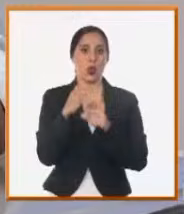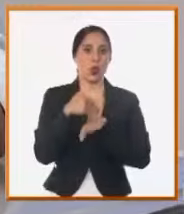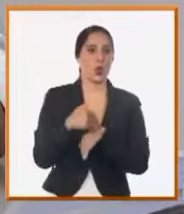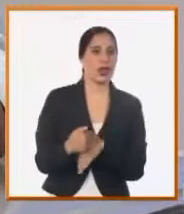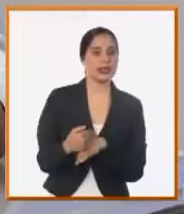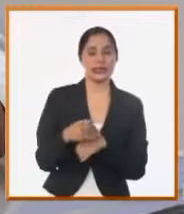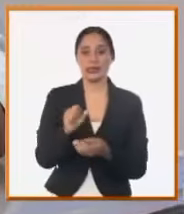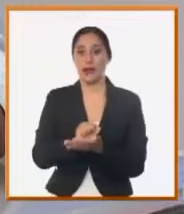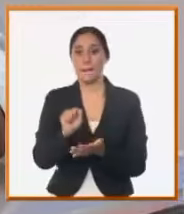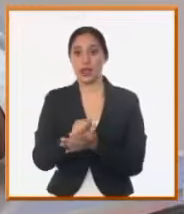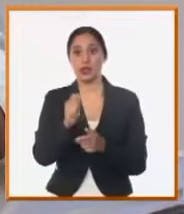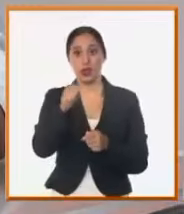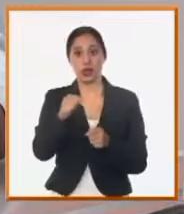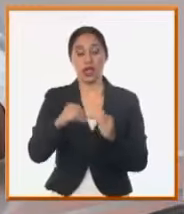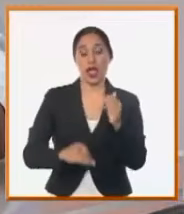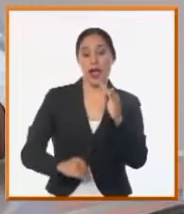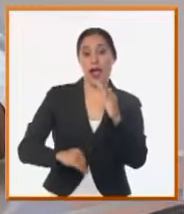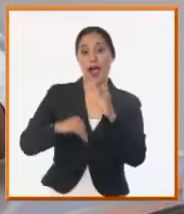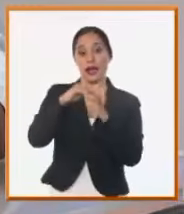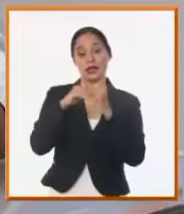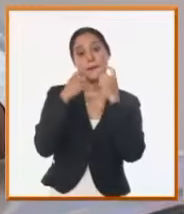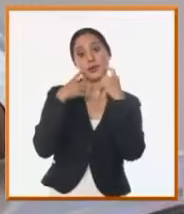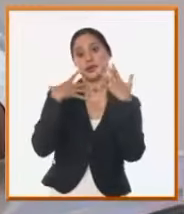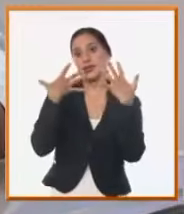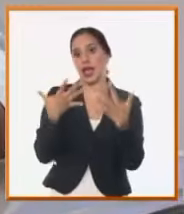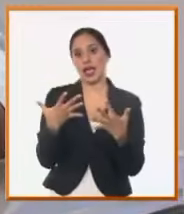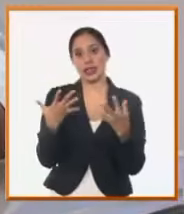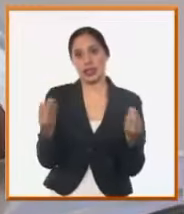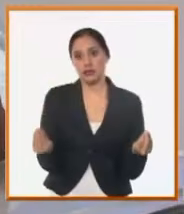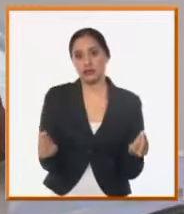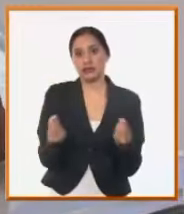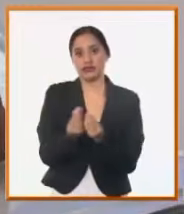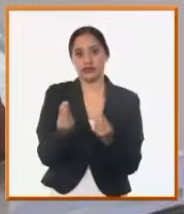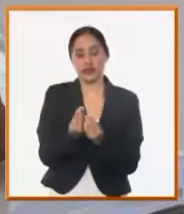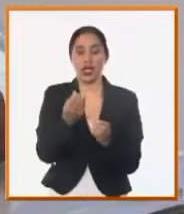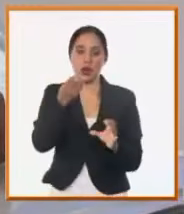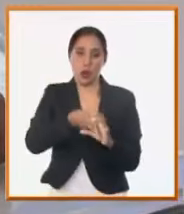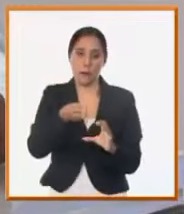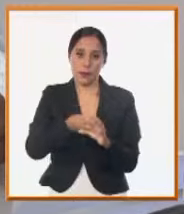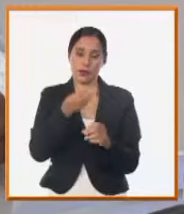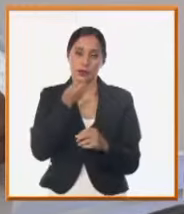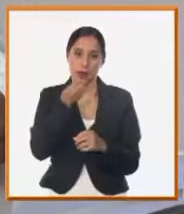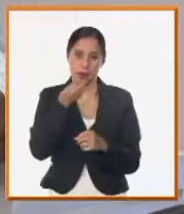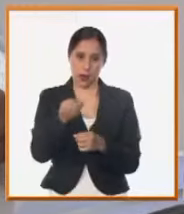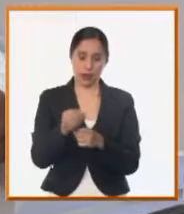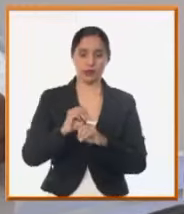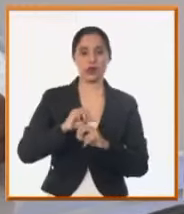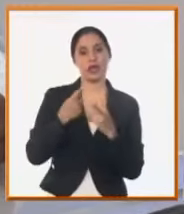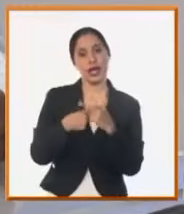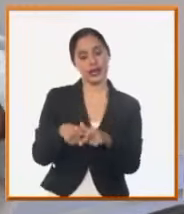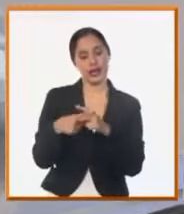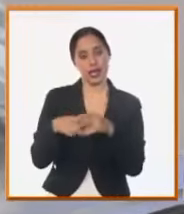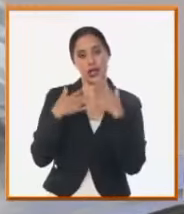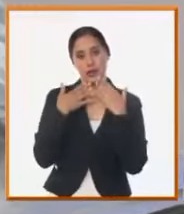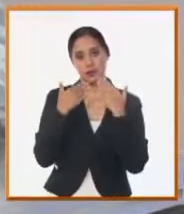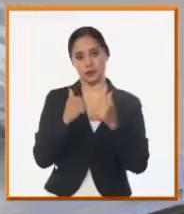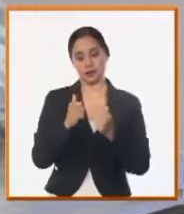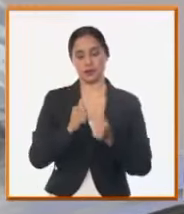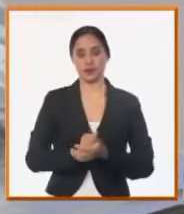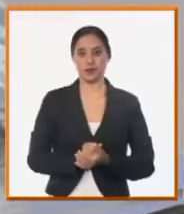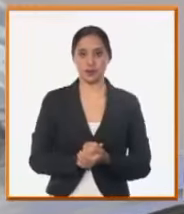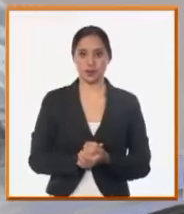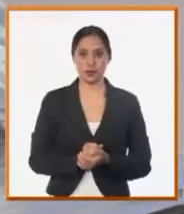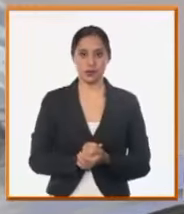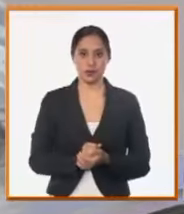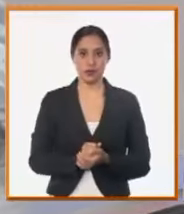alta dependencia de servicio de la disponibilidad de combustible para poder solucionarlo y con respecto